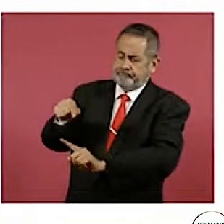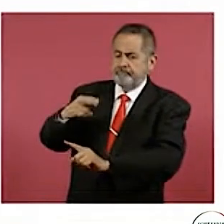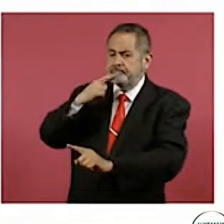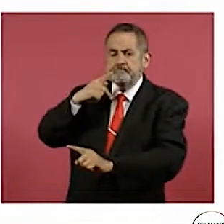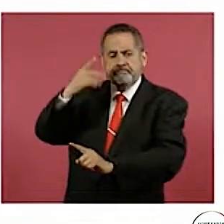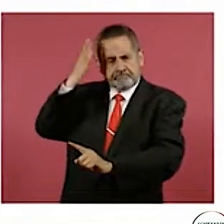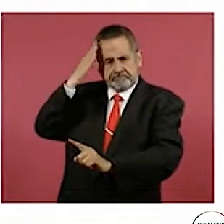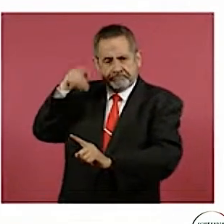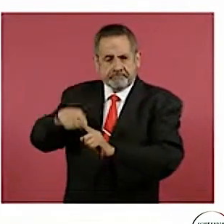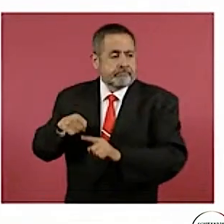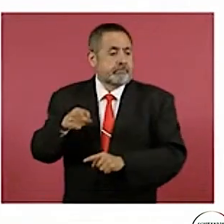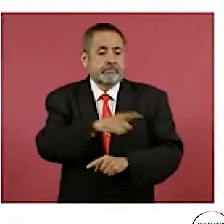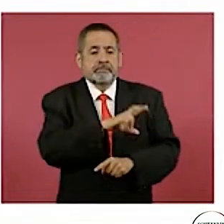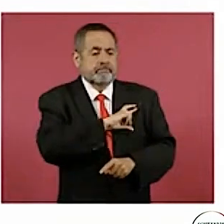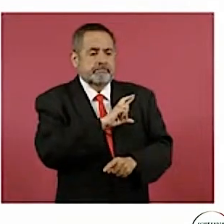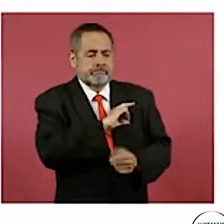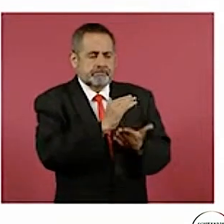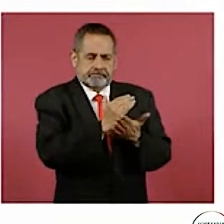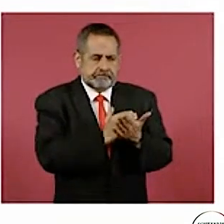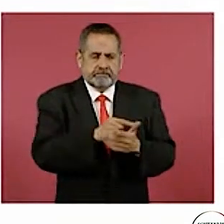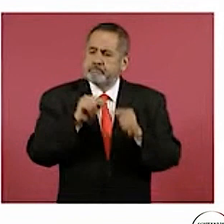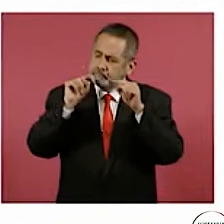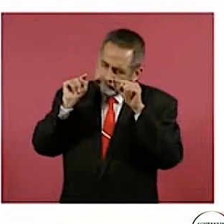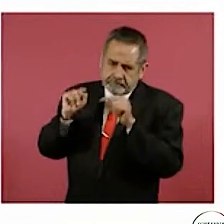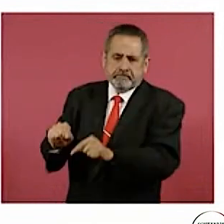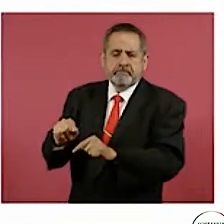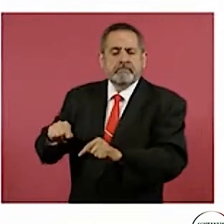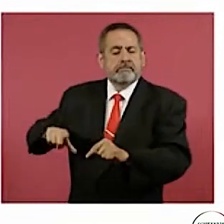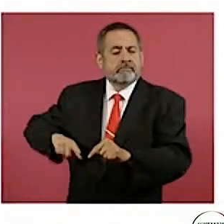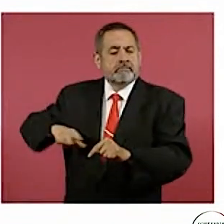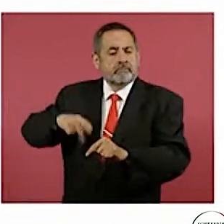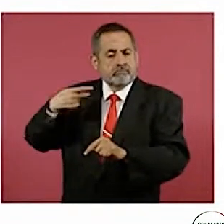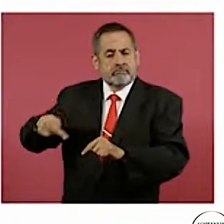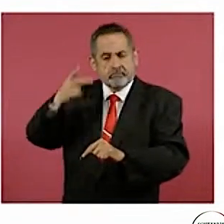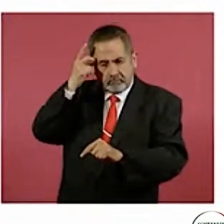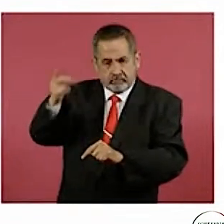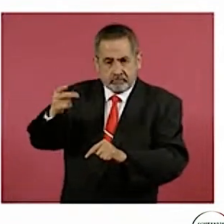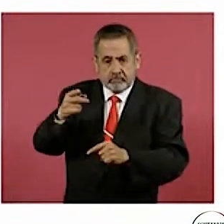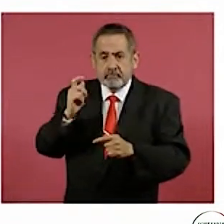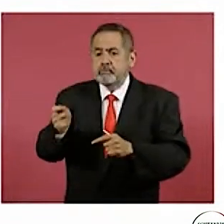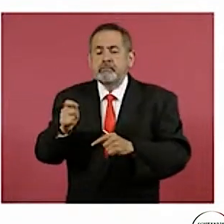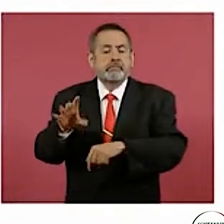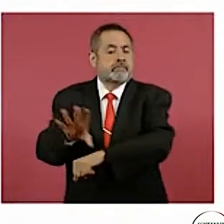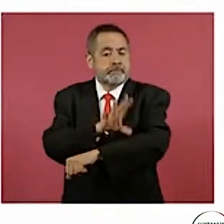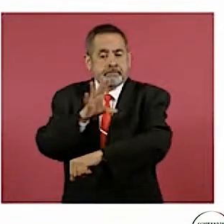¿Qué es sistema eléctrico nacional?